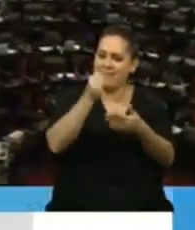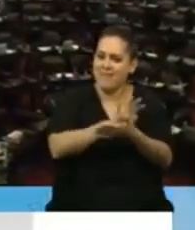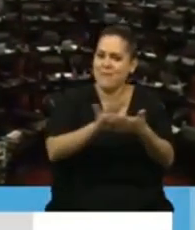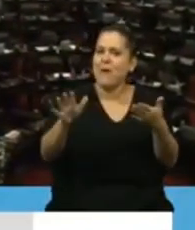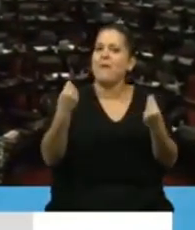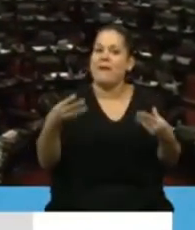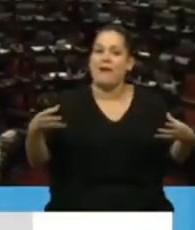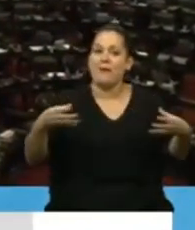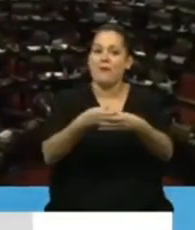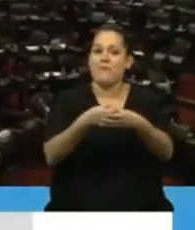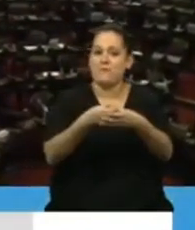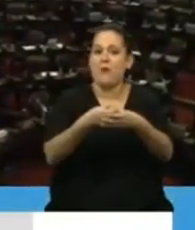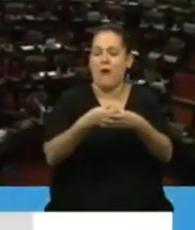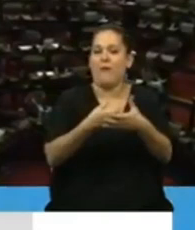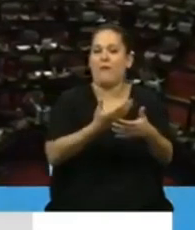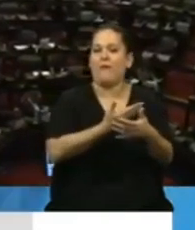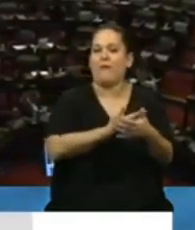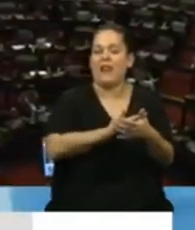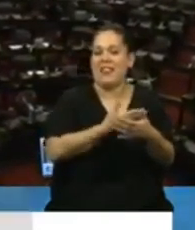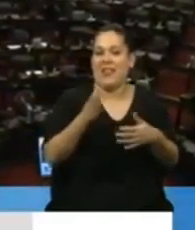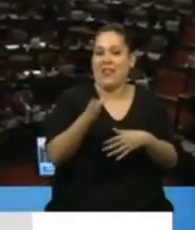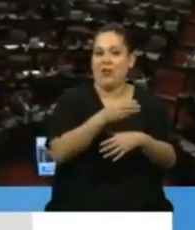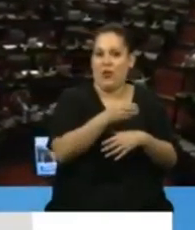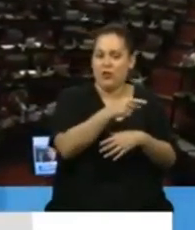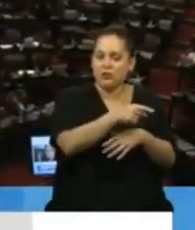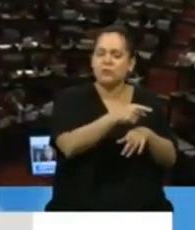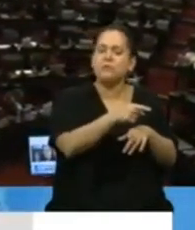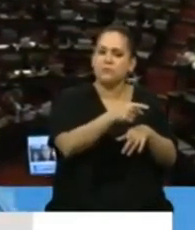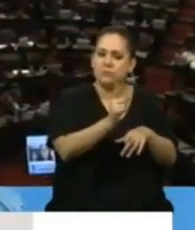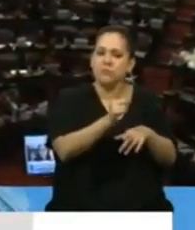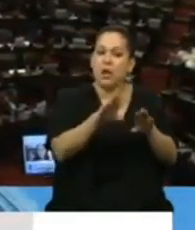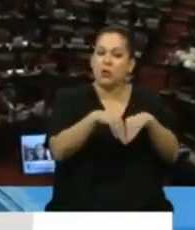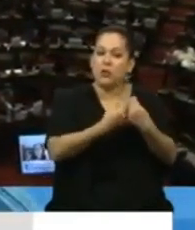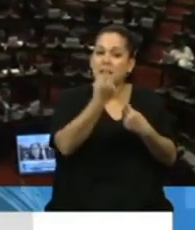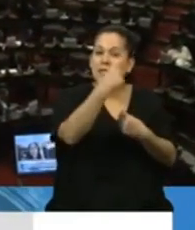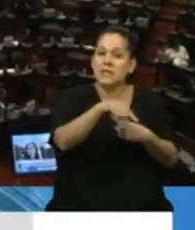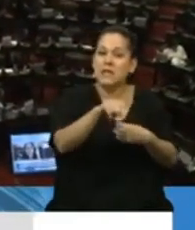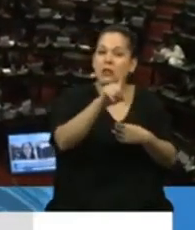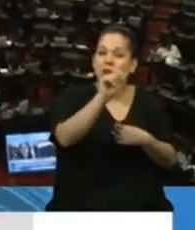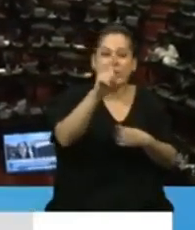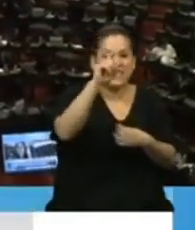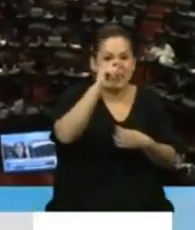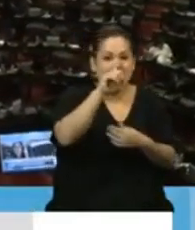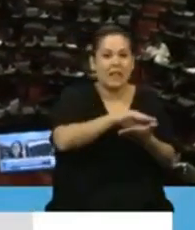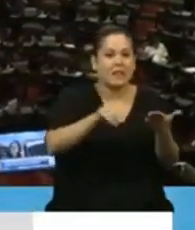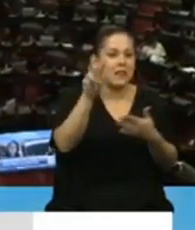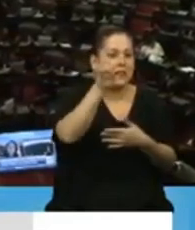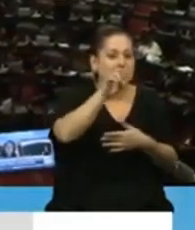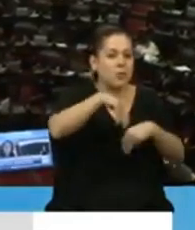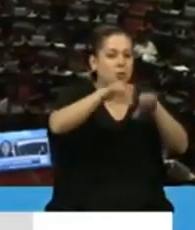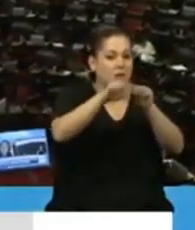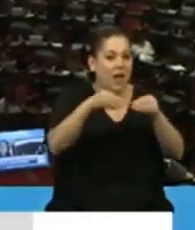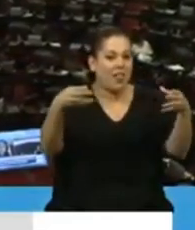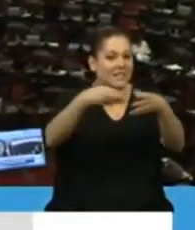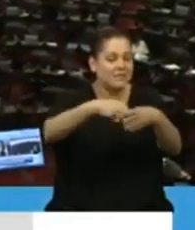Todos, el primer bloque en conseguir la paridad de género, sino de que hoy somos 107 diputadas las que ocupamos una banca,